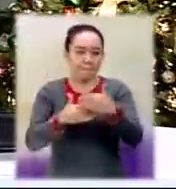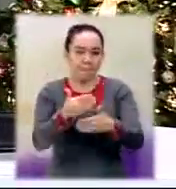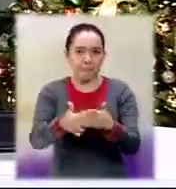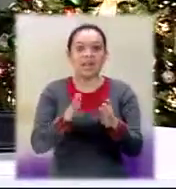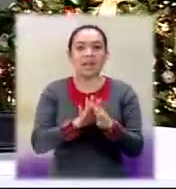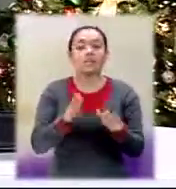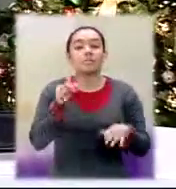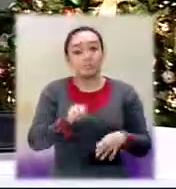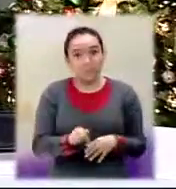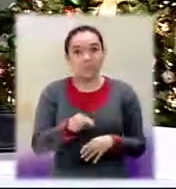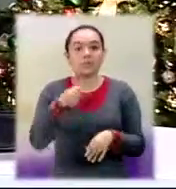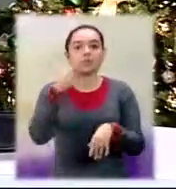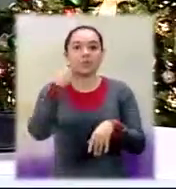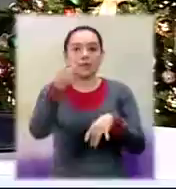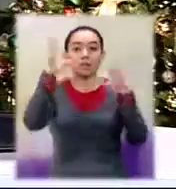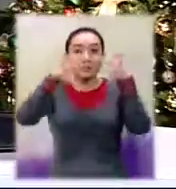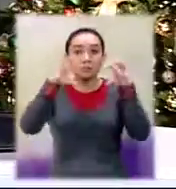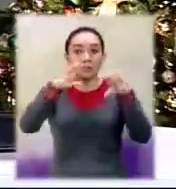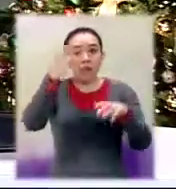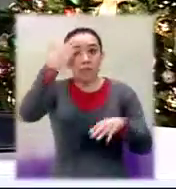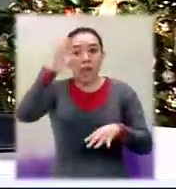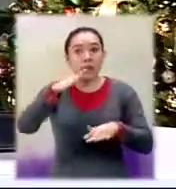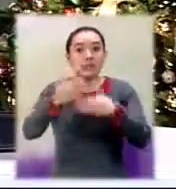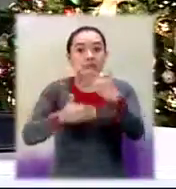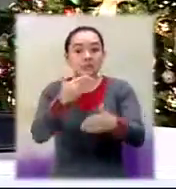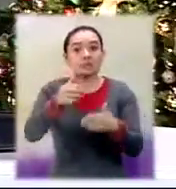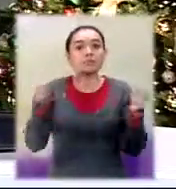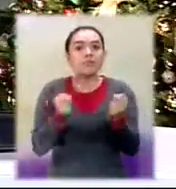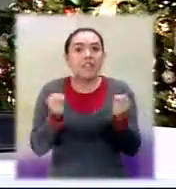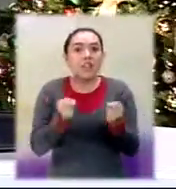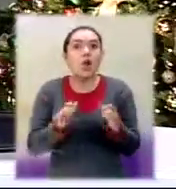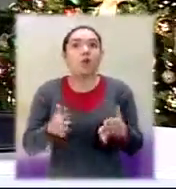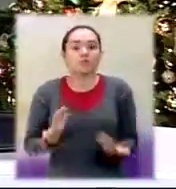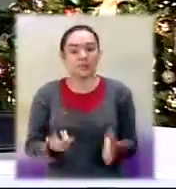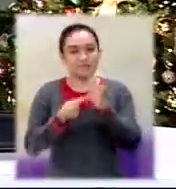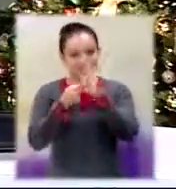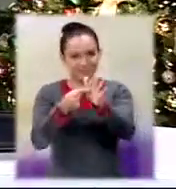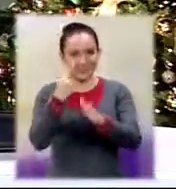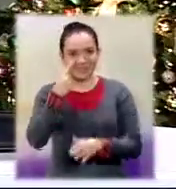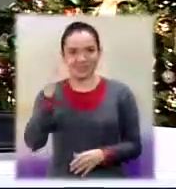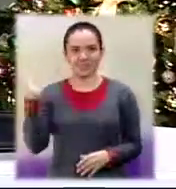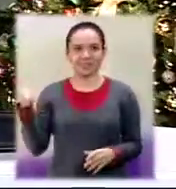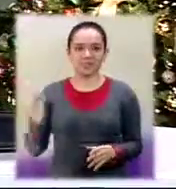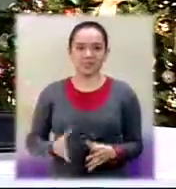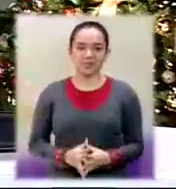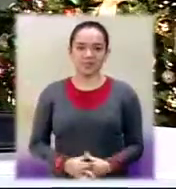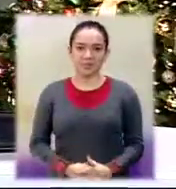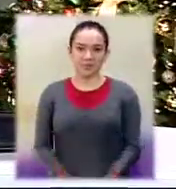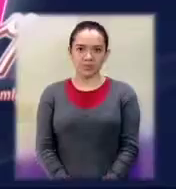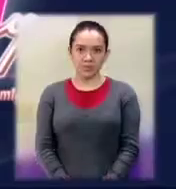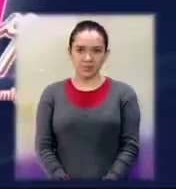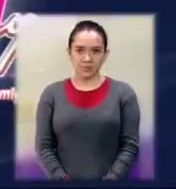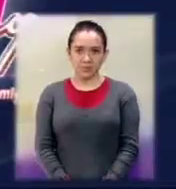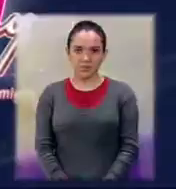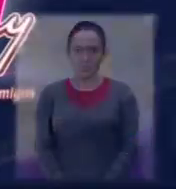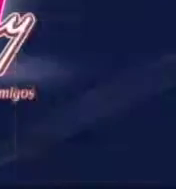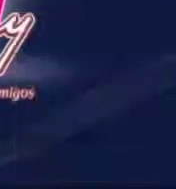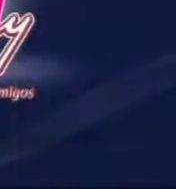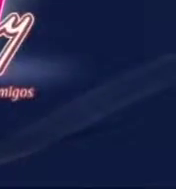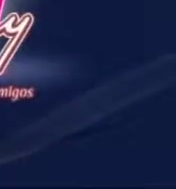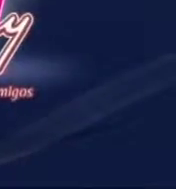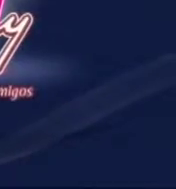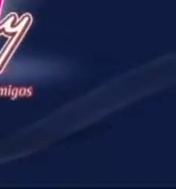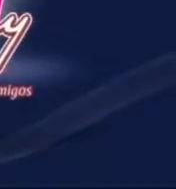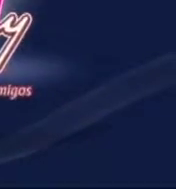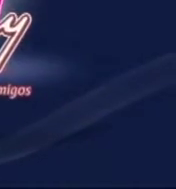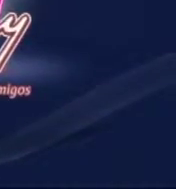Y nosotros continuamos, llega el momento de Marisol Padilla y su esperado pronóstico del tiempo para el inicio de la semana. Adelante, buenas noches. Agencias Guay, en